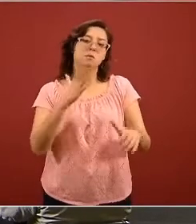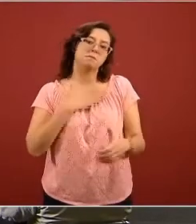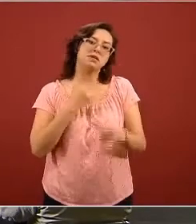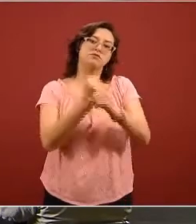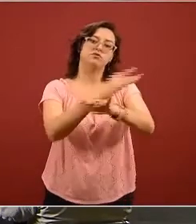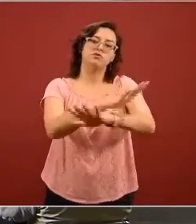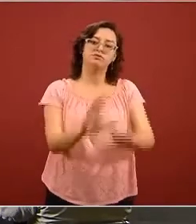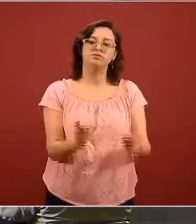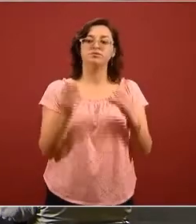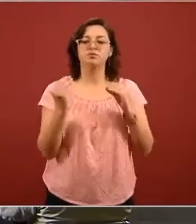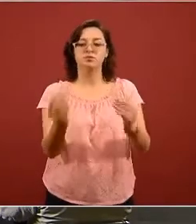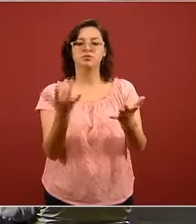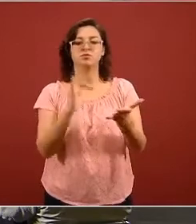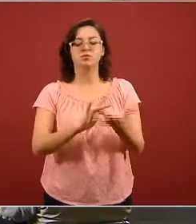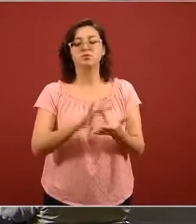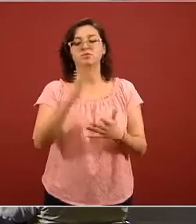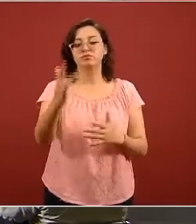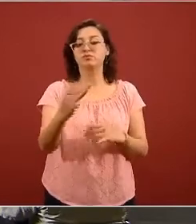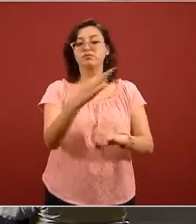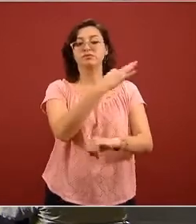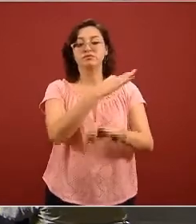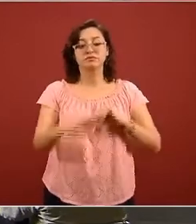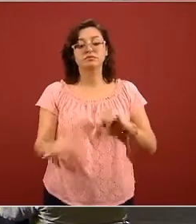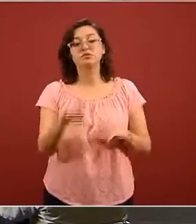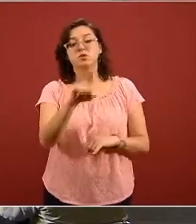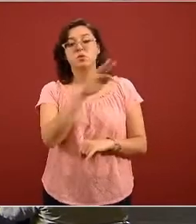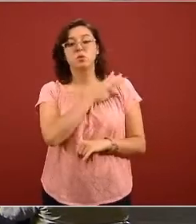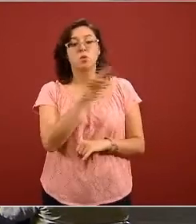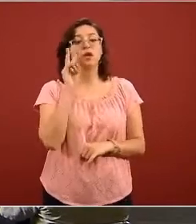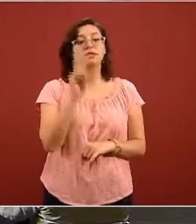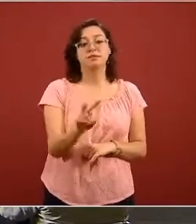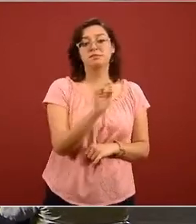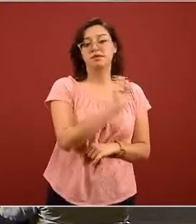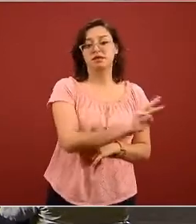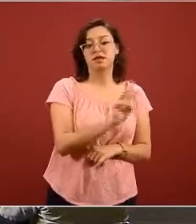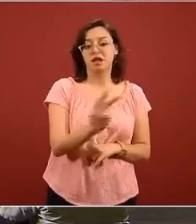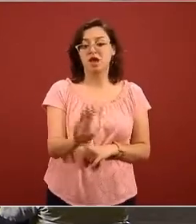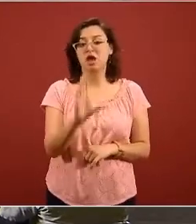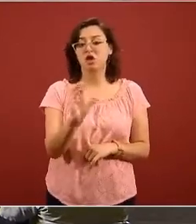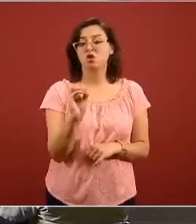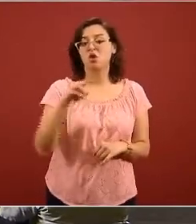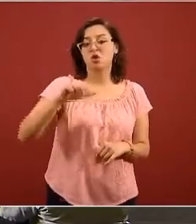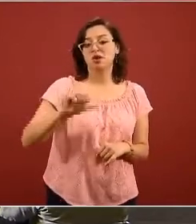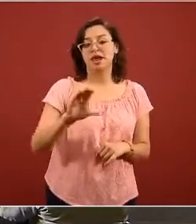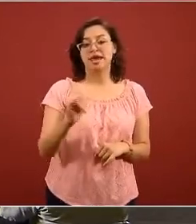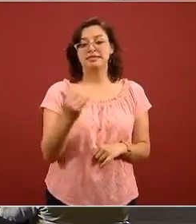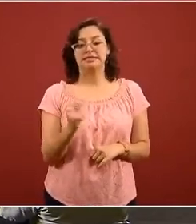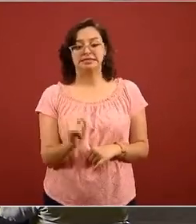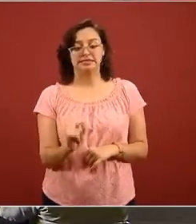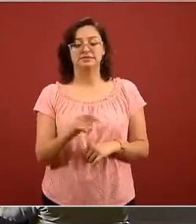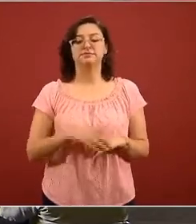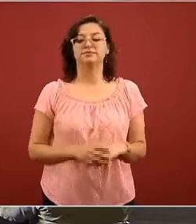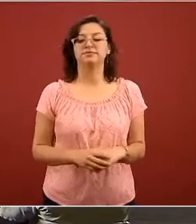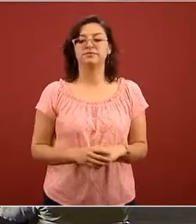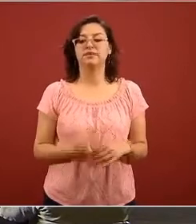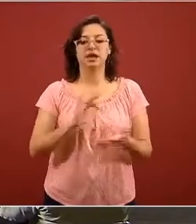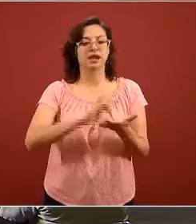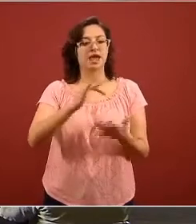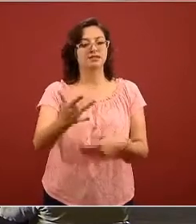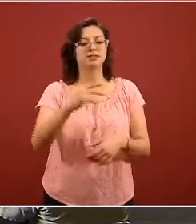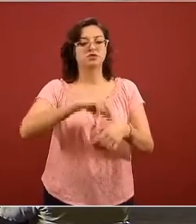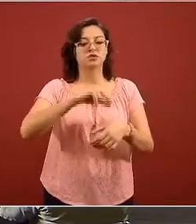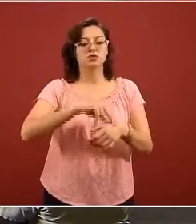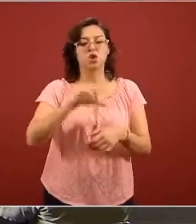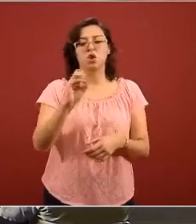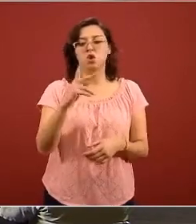muchas gracias al final está ahí la página del CONACYT muchísimas gracias muchas gracias gracias doctora Magdalena